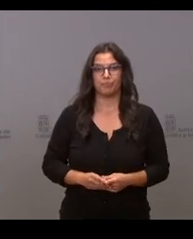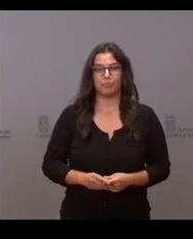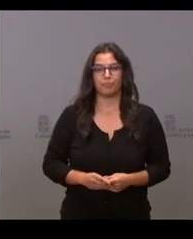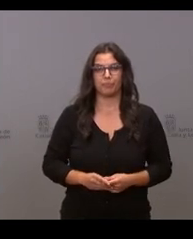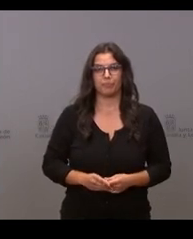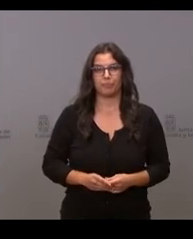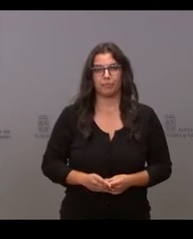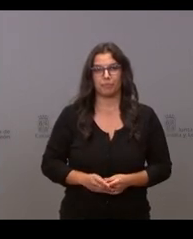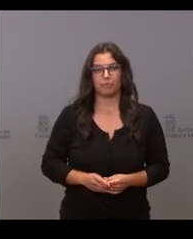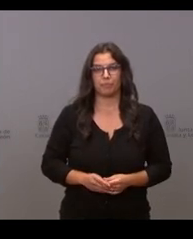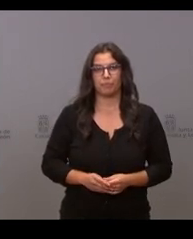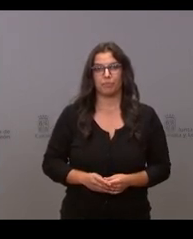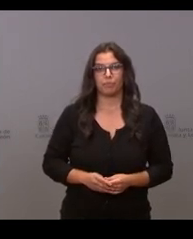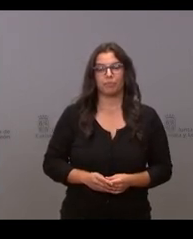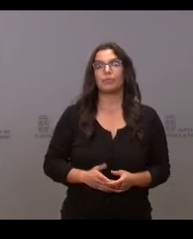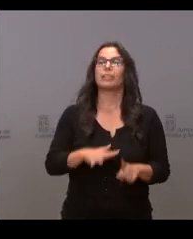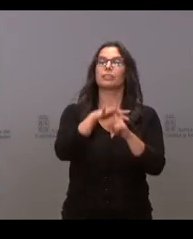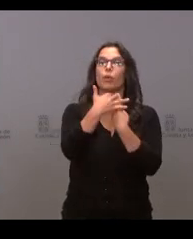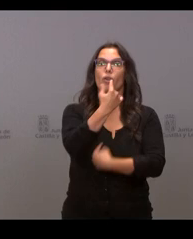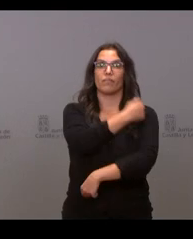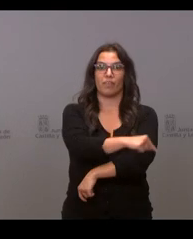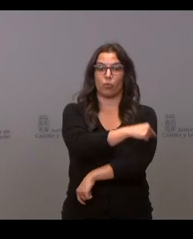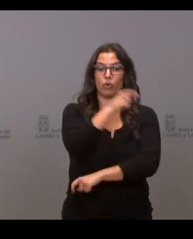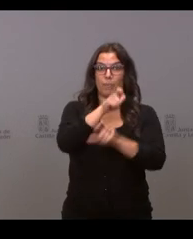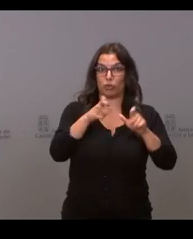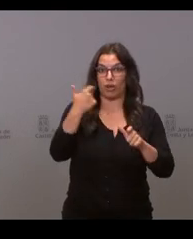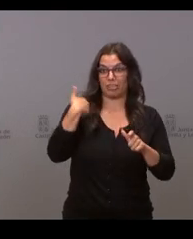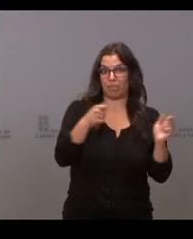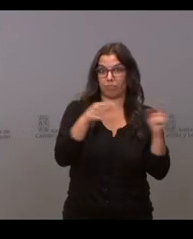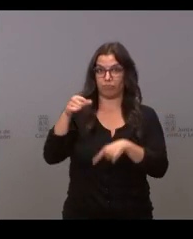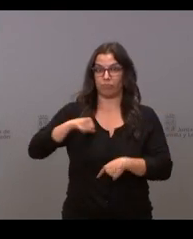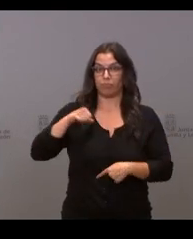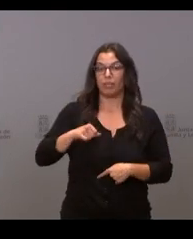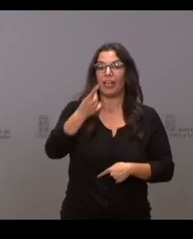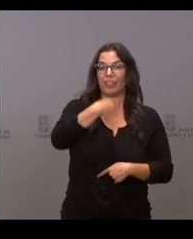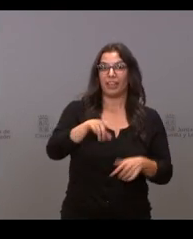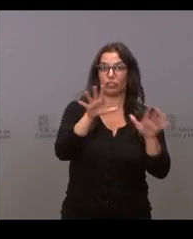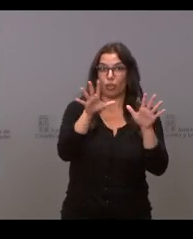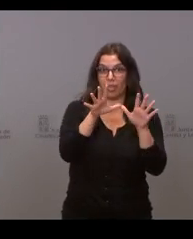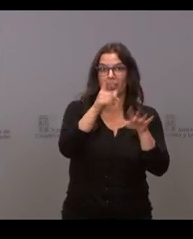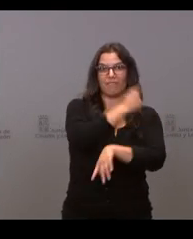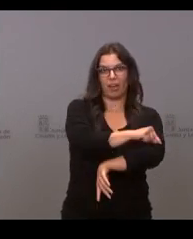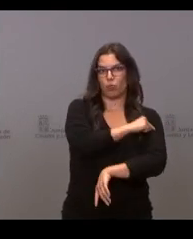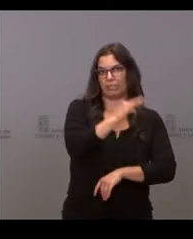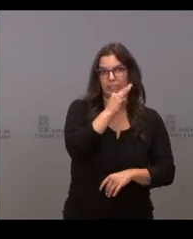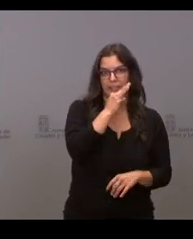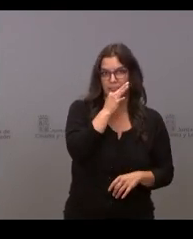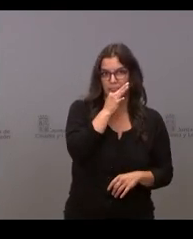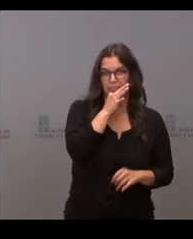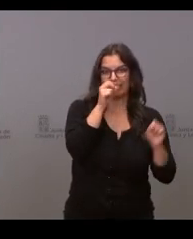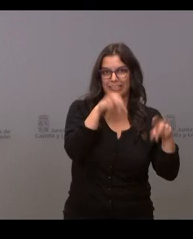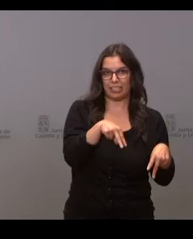el estado vacunal de nuestros pacientes ingresados, hay 110 pacientes ingresados que no están vacunados, 45